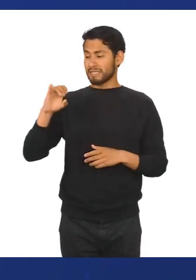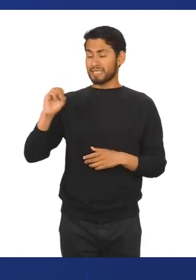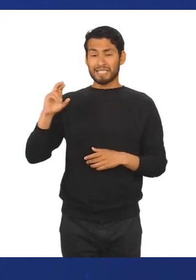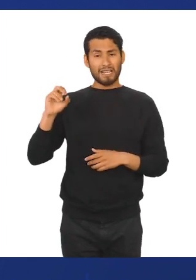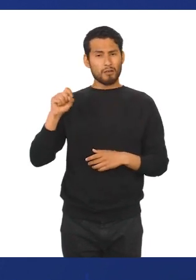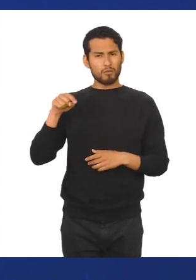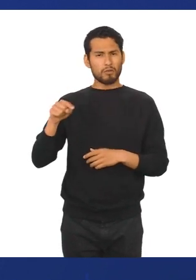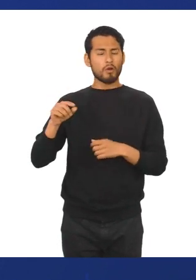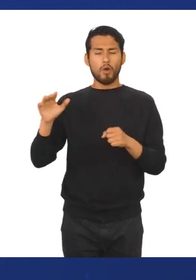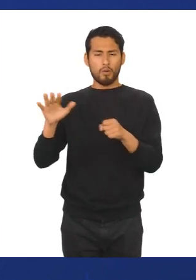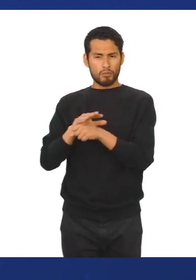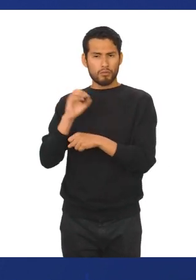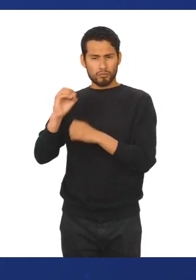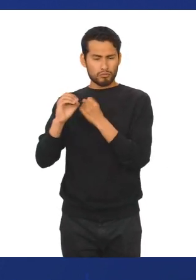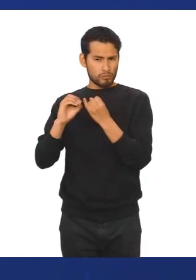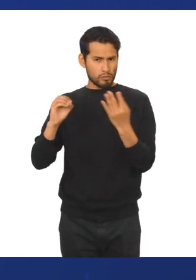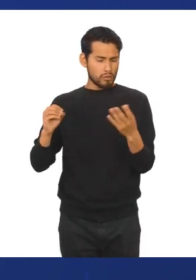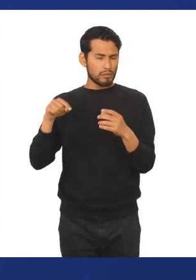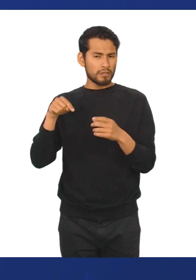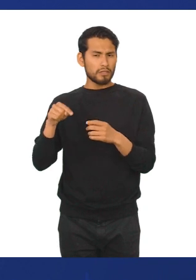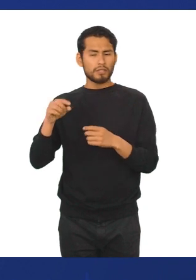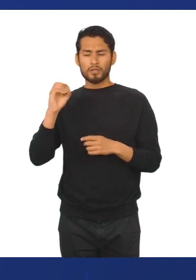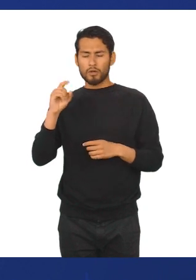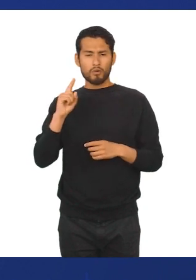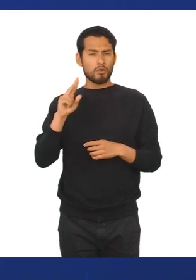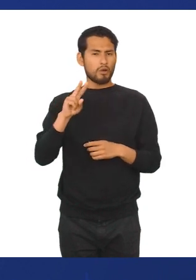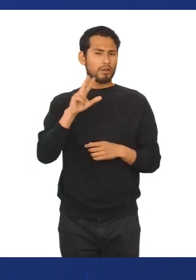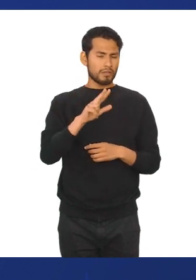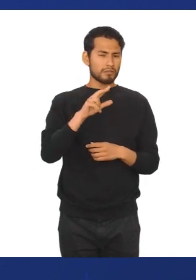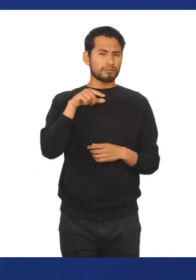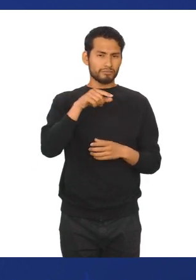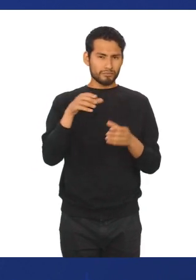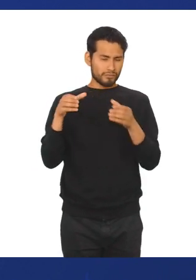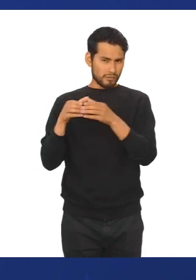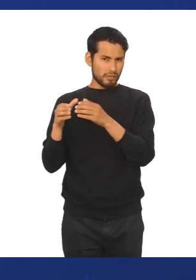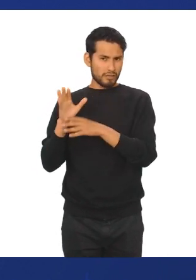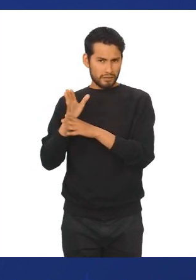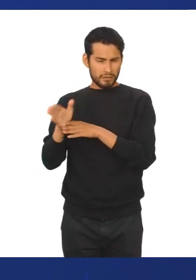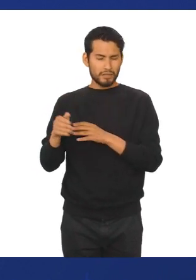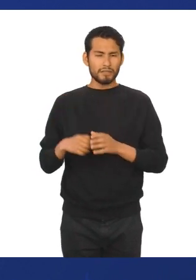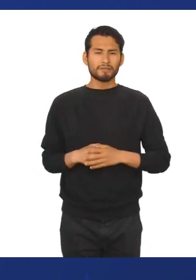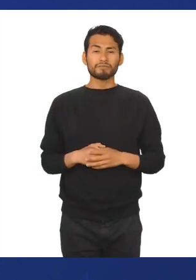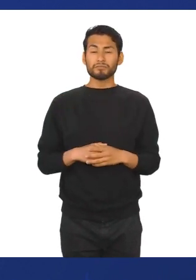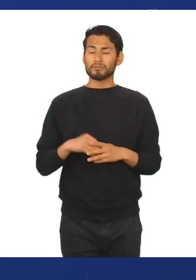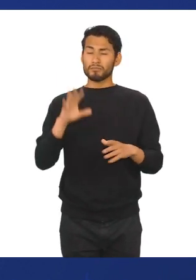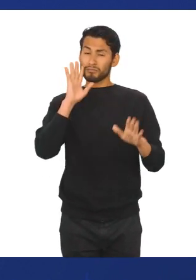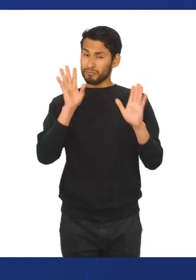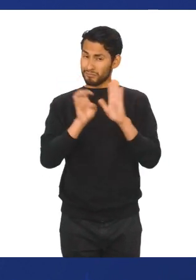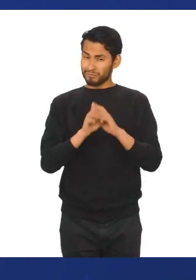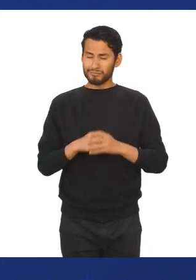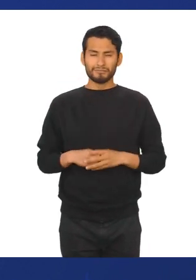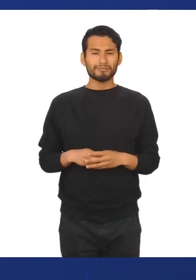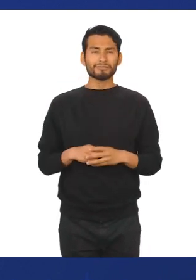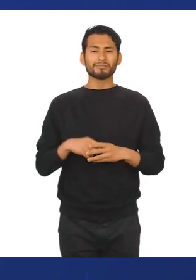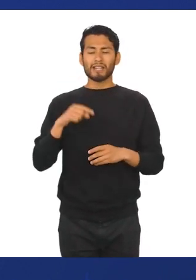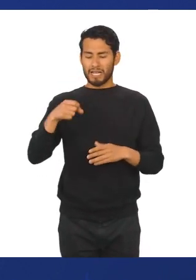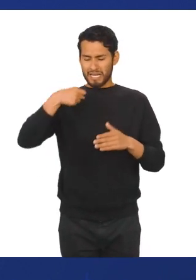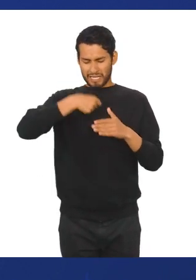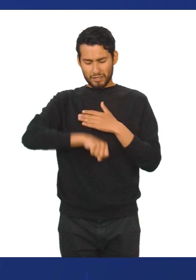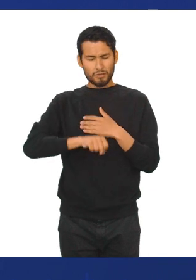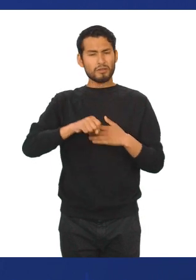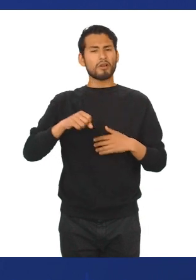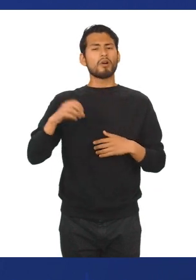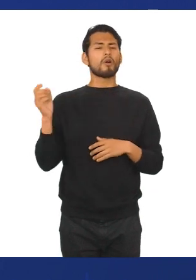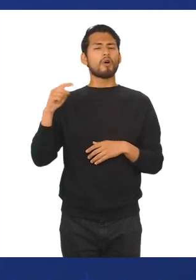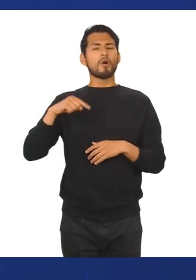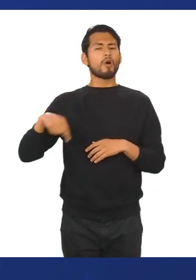enteros. Cero, uno, dos, tres y así sucesivamente. Por ejemplo, el número de hijos, el número de alumnos